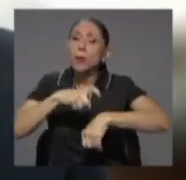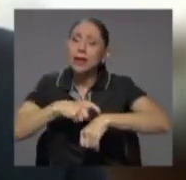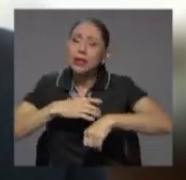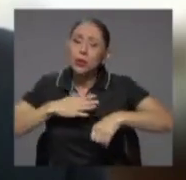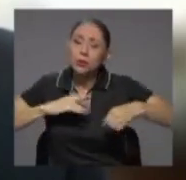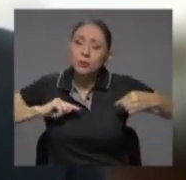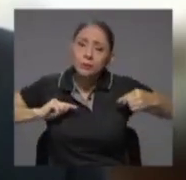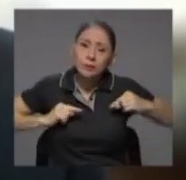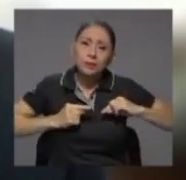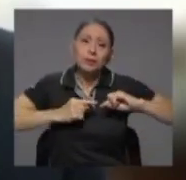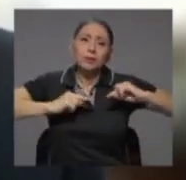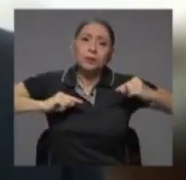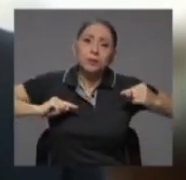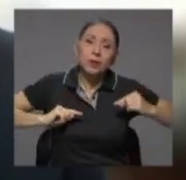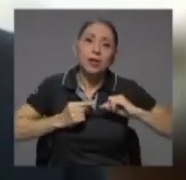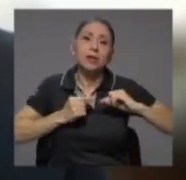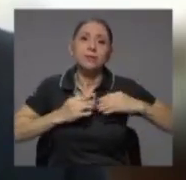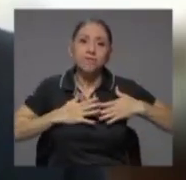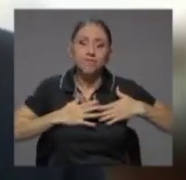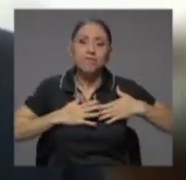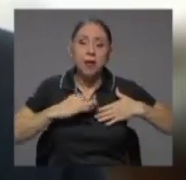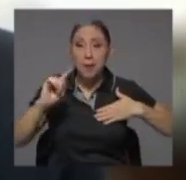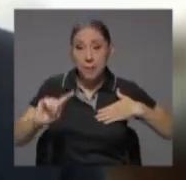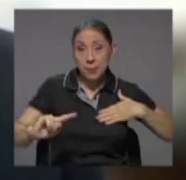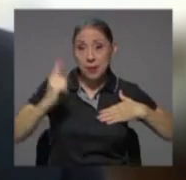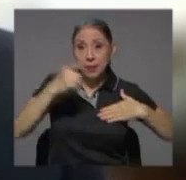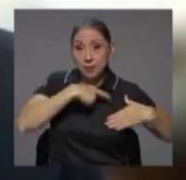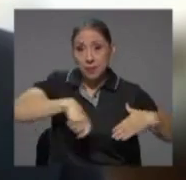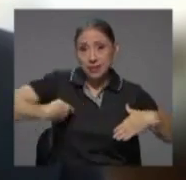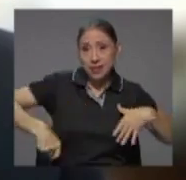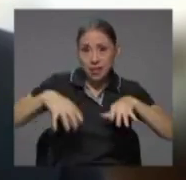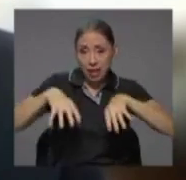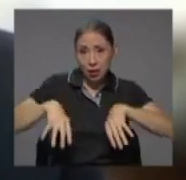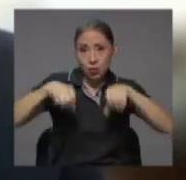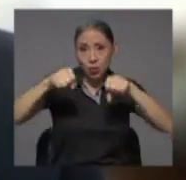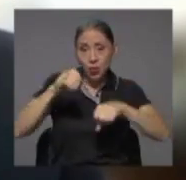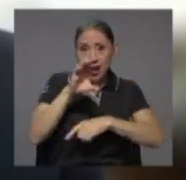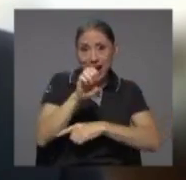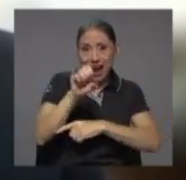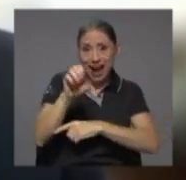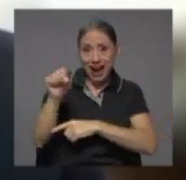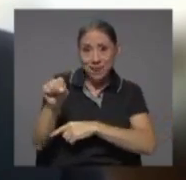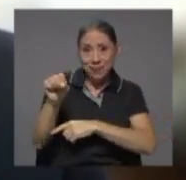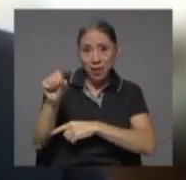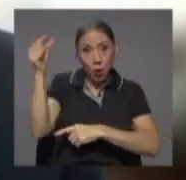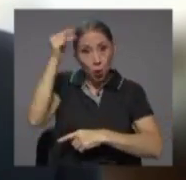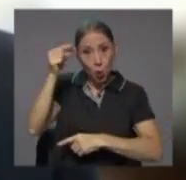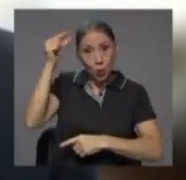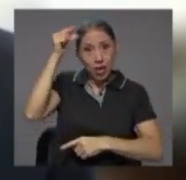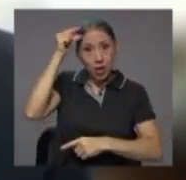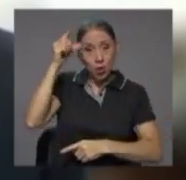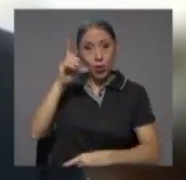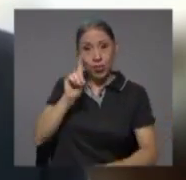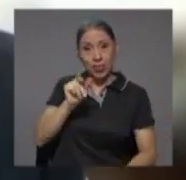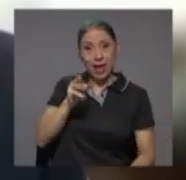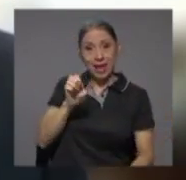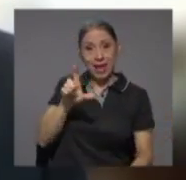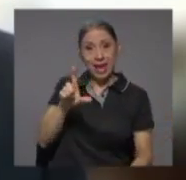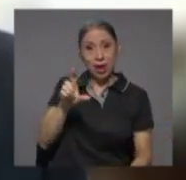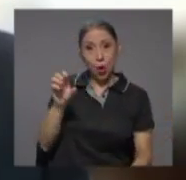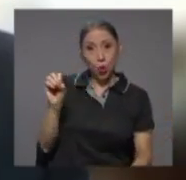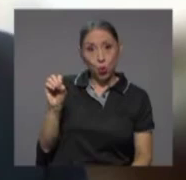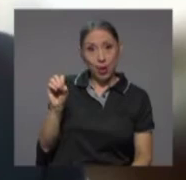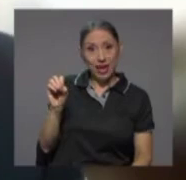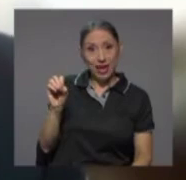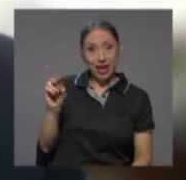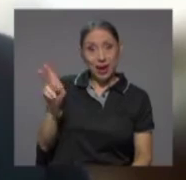el primer presidente ejecutivo que tuvo la Caja en el gobierno de don Daniel Oduberde, presidencia en la cual